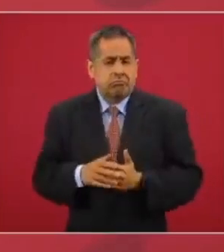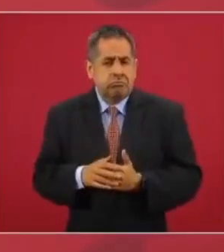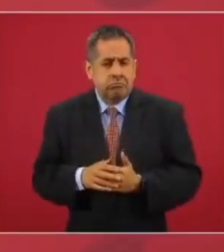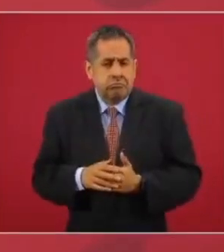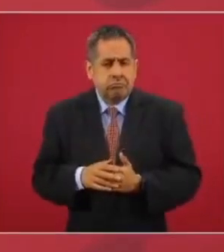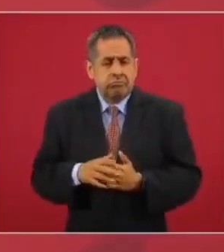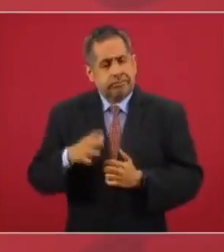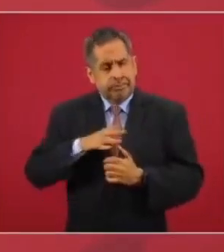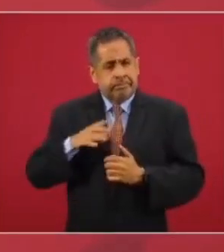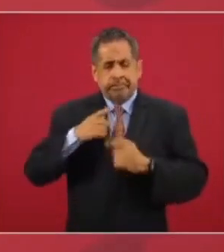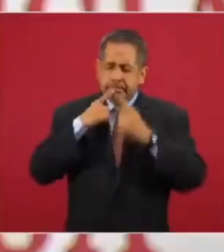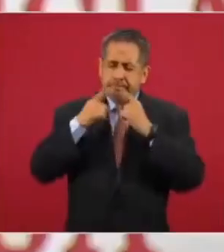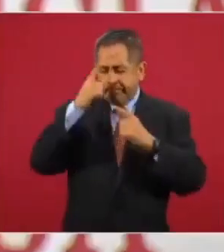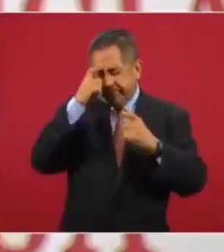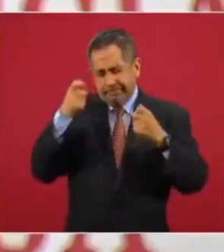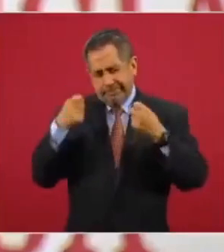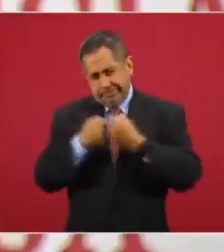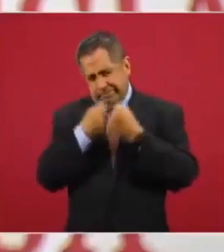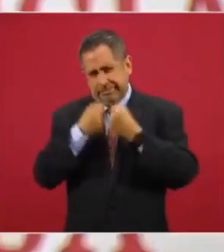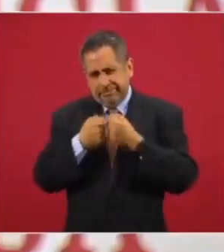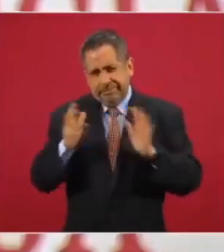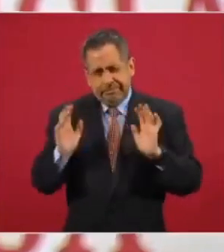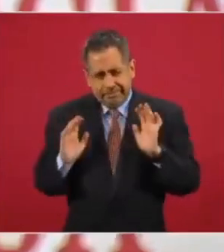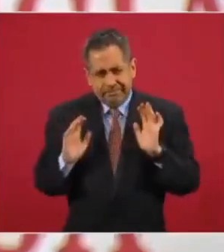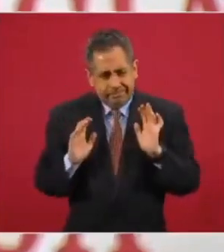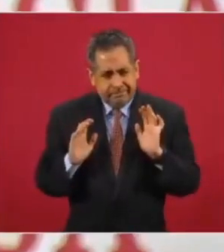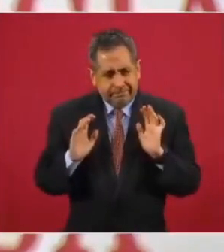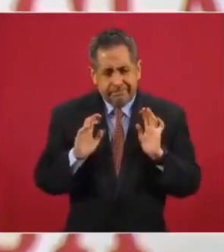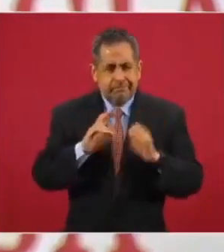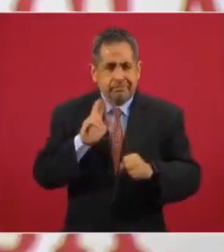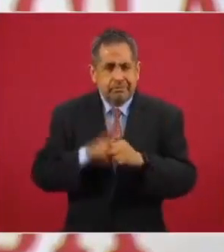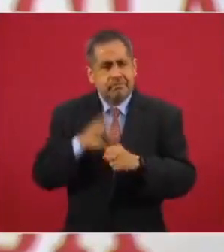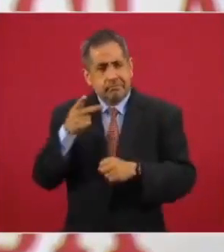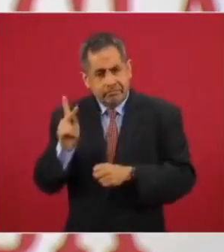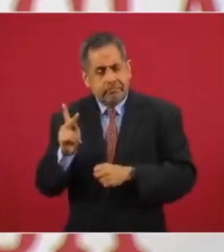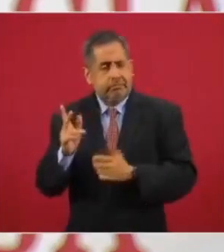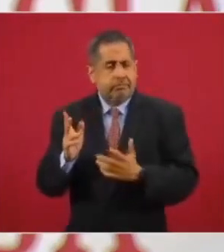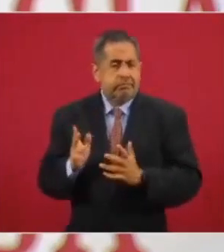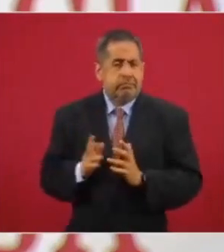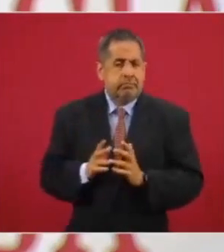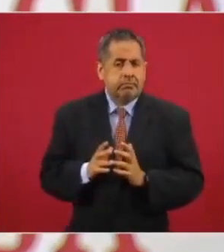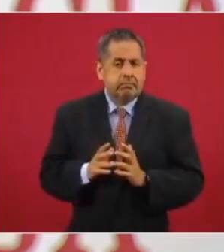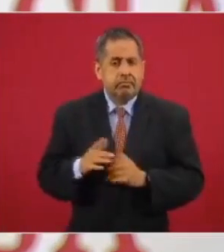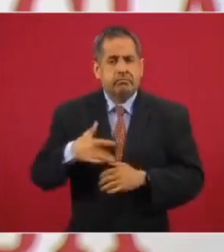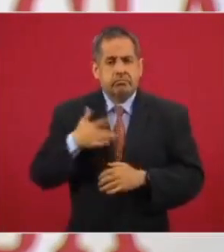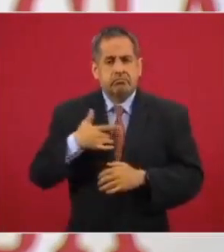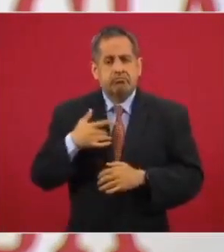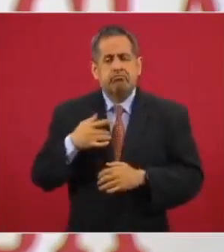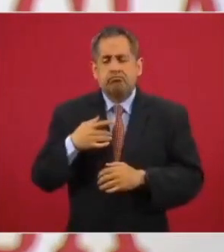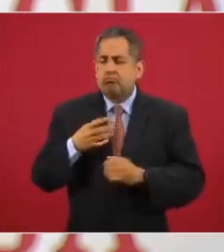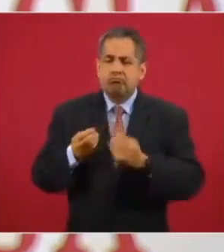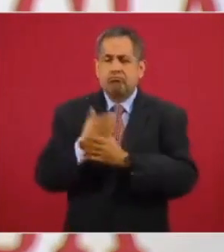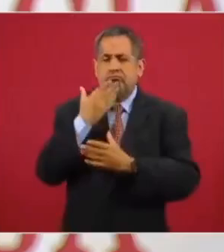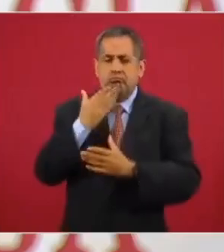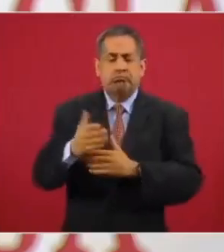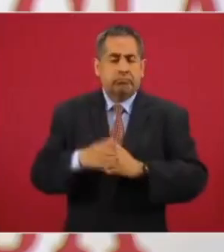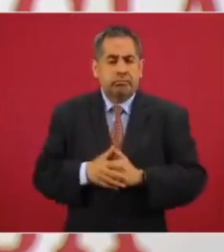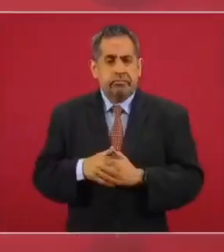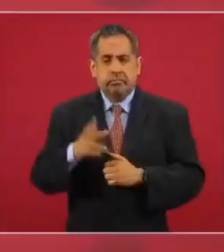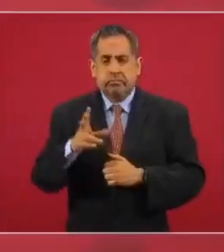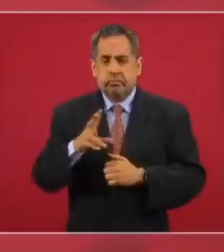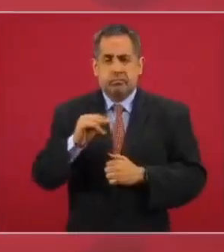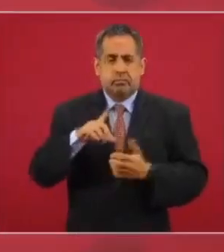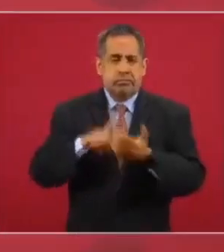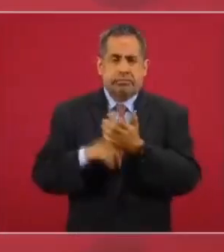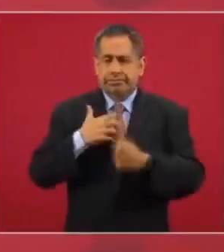por supuesto hay tensiones, como suele ser, pero estimo que vamos a salir adelante. Sin embargo, no se justifica,